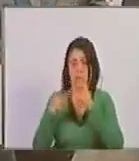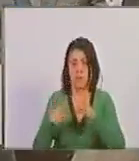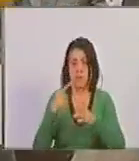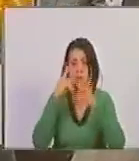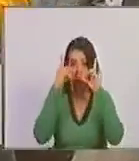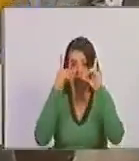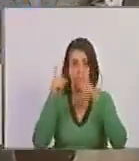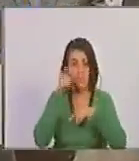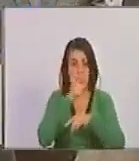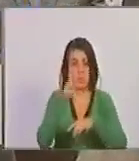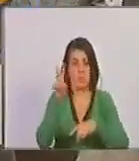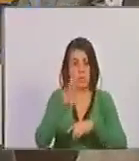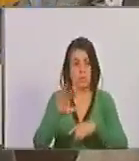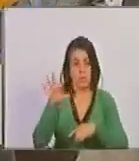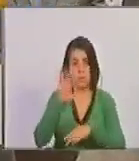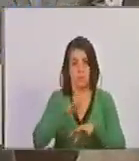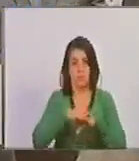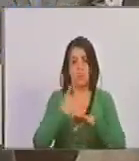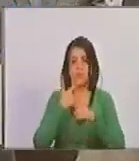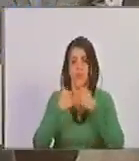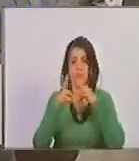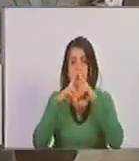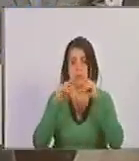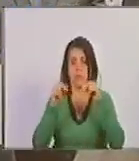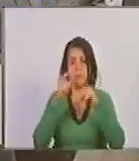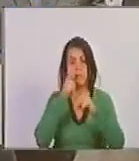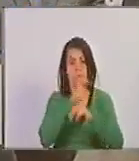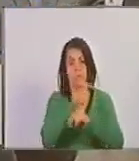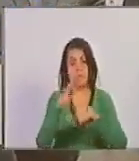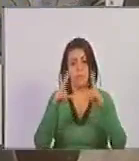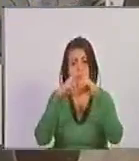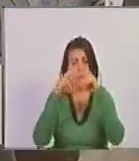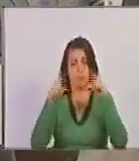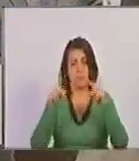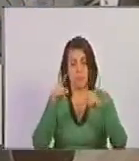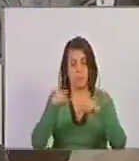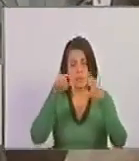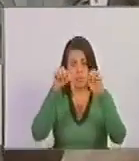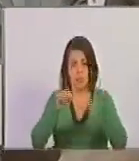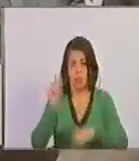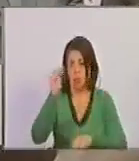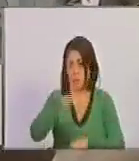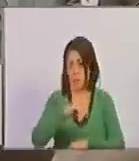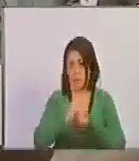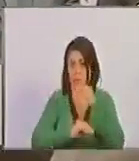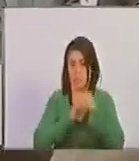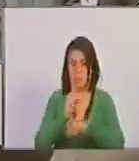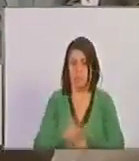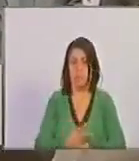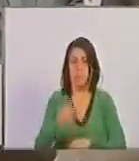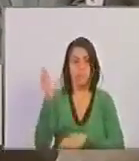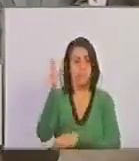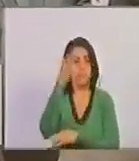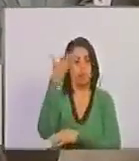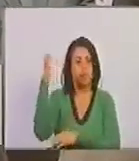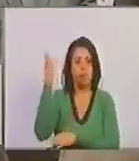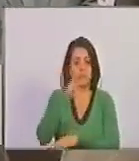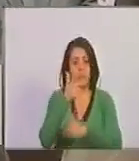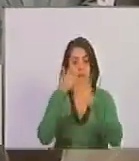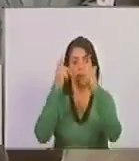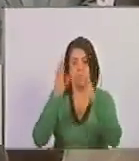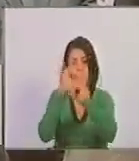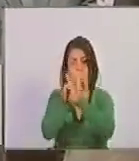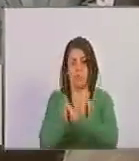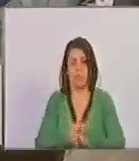quien decide es el pueblo venezolano como en Nicaragua decide el pueblo nicaragüense. Y hoy más que nunca levantamos la bandera de la libertad y la